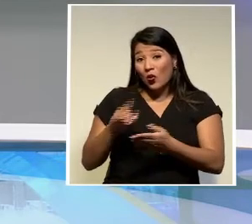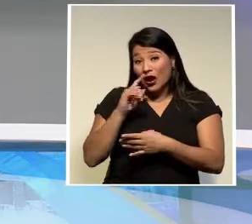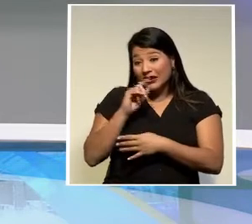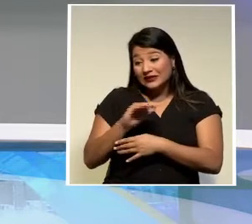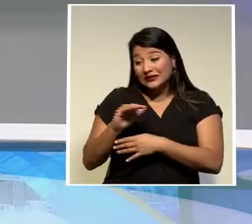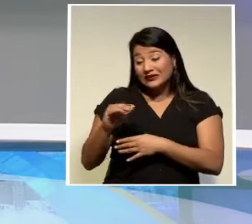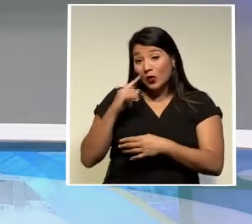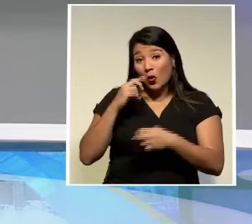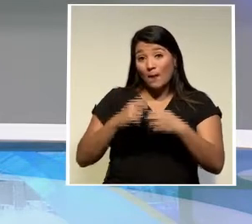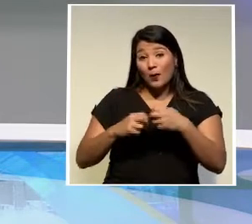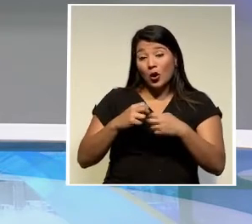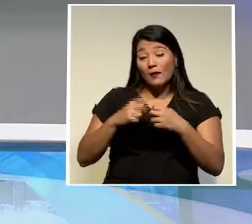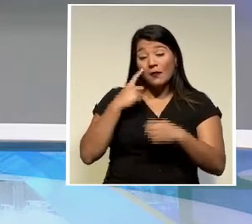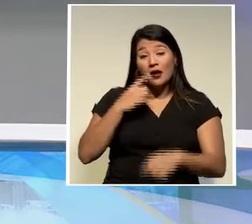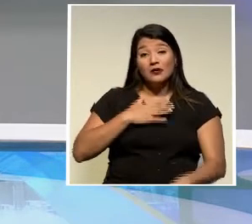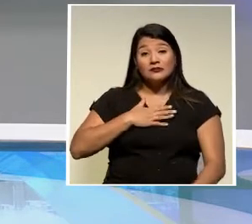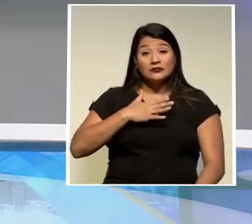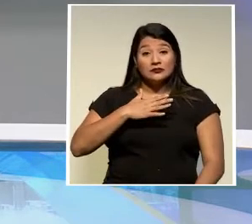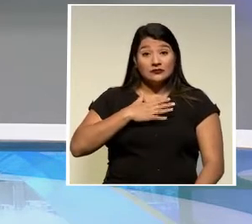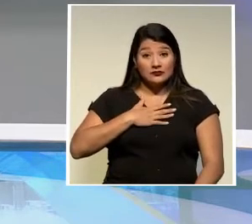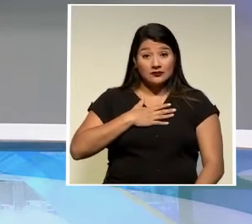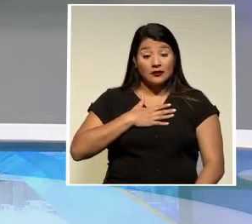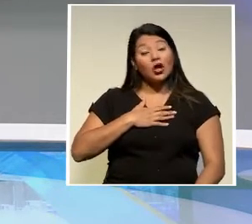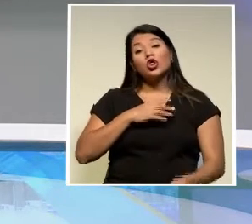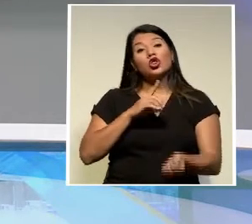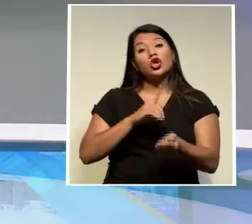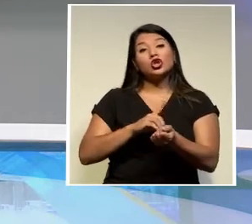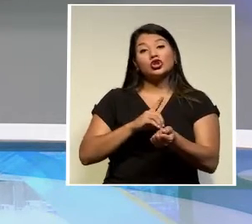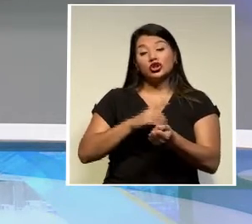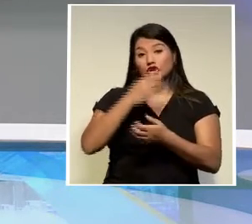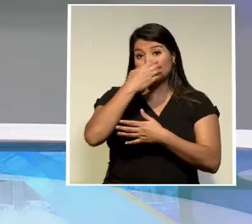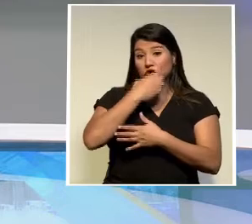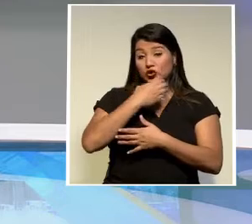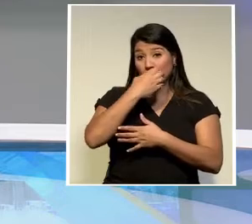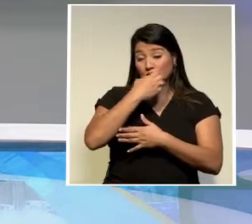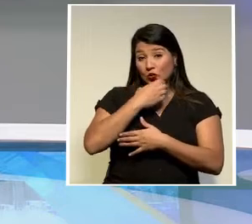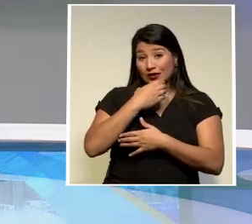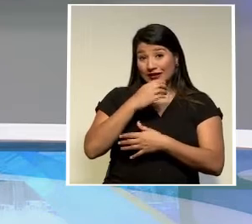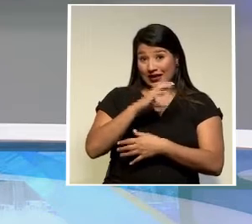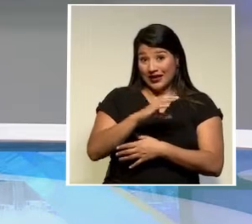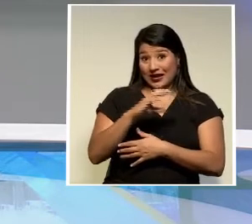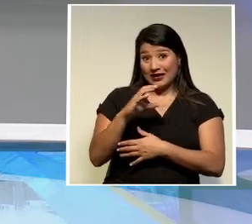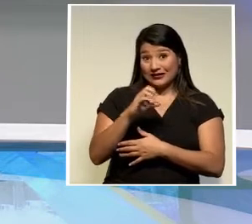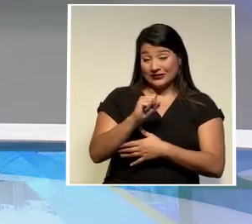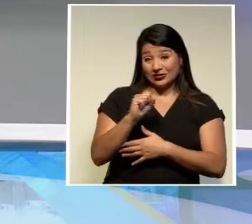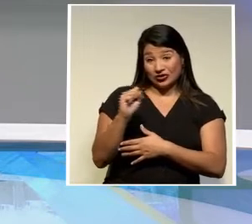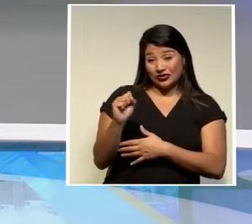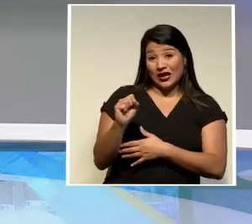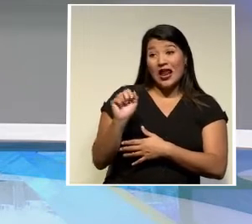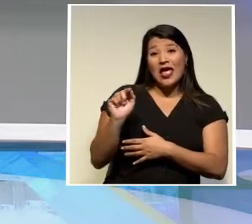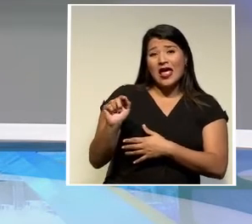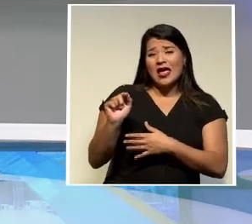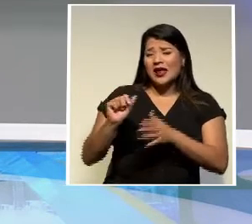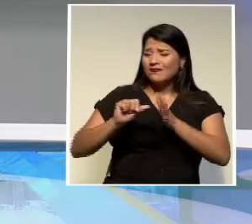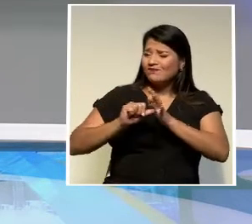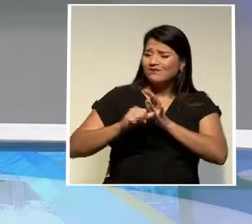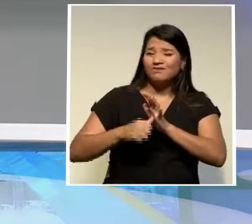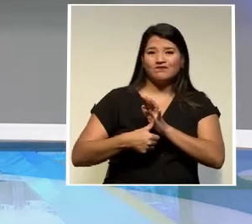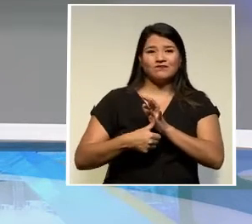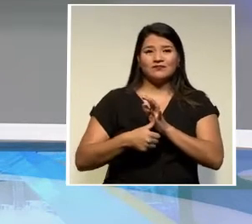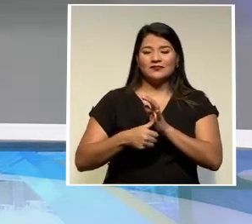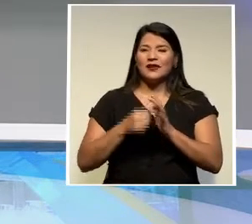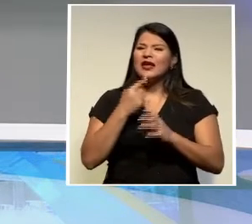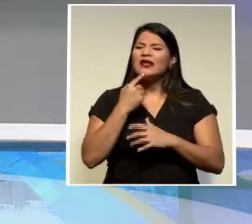problemas respiratorios Román Macaya, presidente ejecutivo de la caja del Seguro Social fue muy enfático